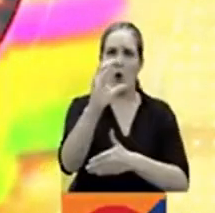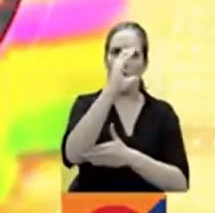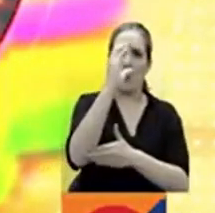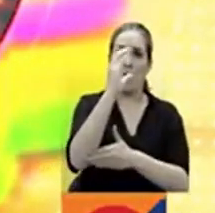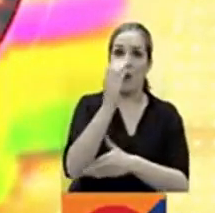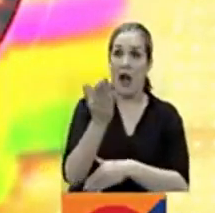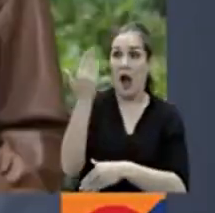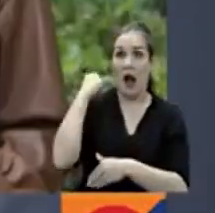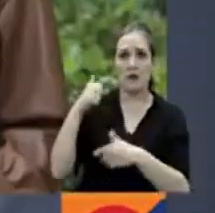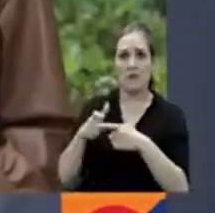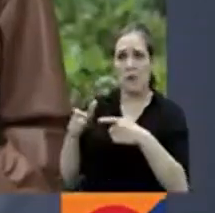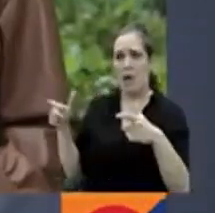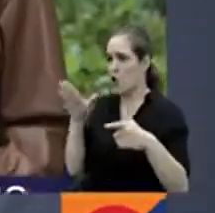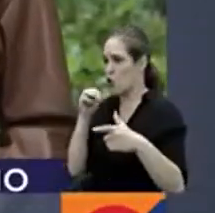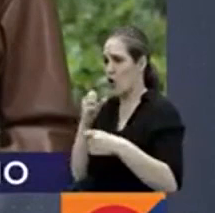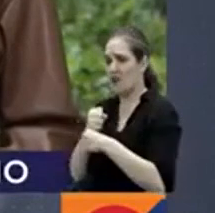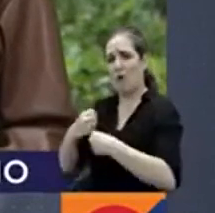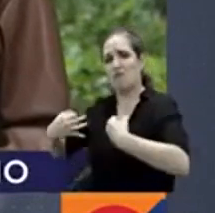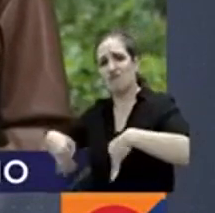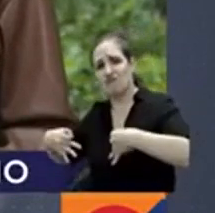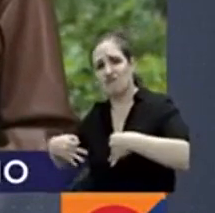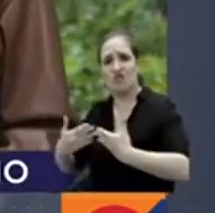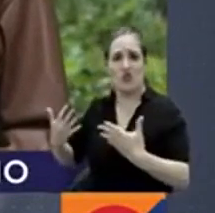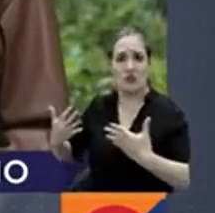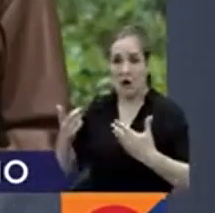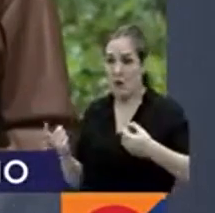porcentuales. Luisa Barberi, volvemos con usted.